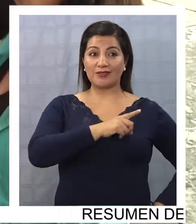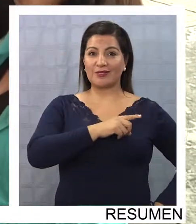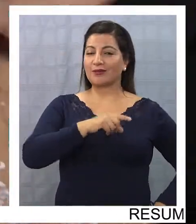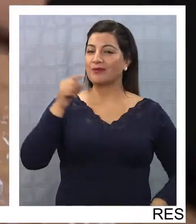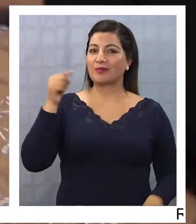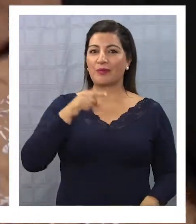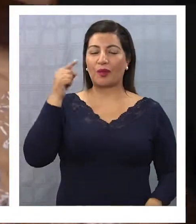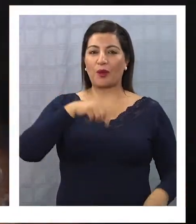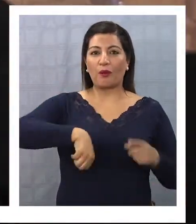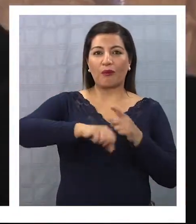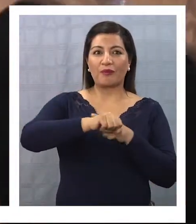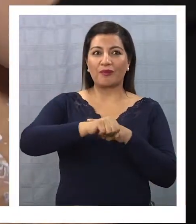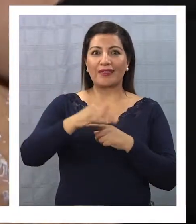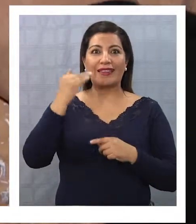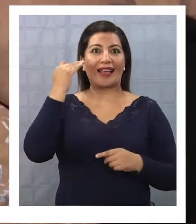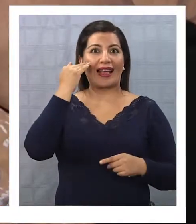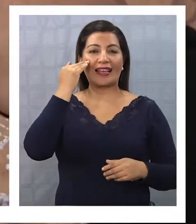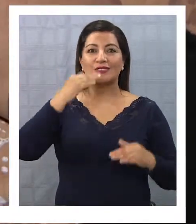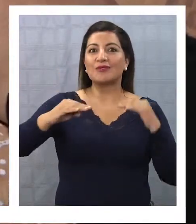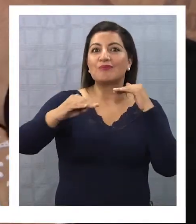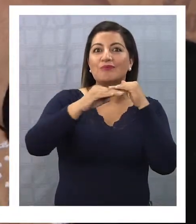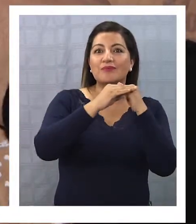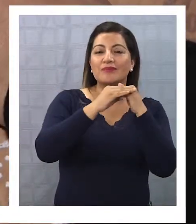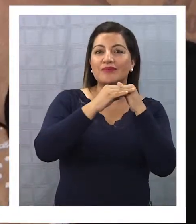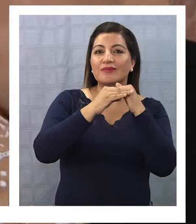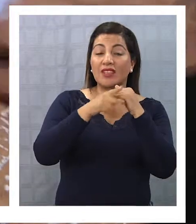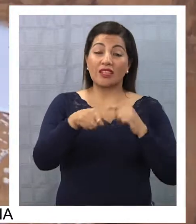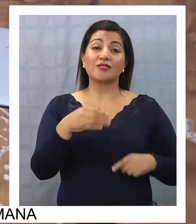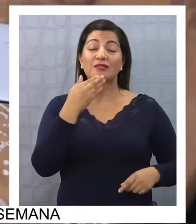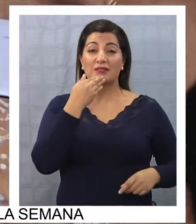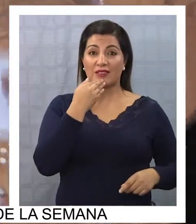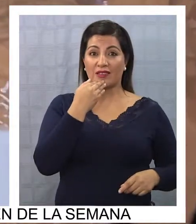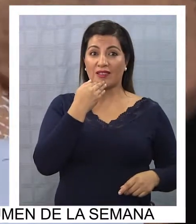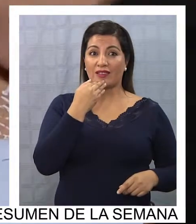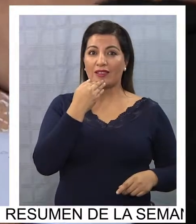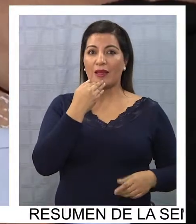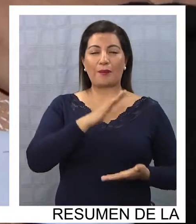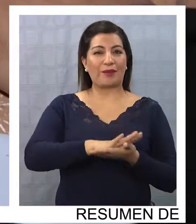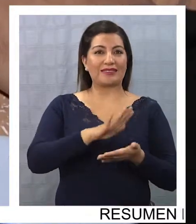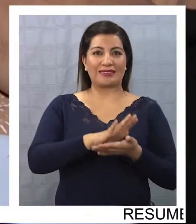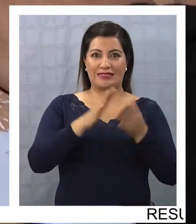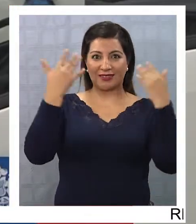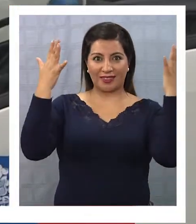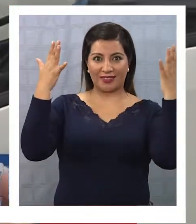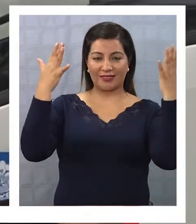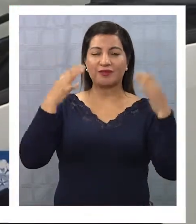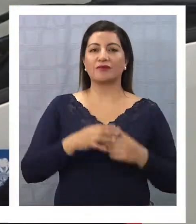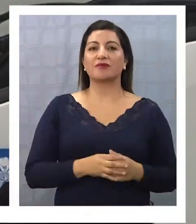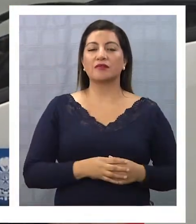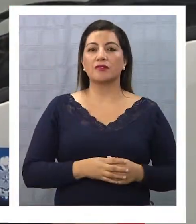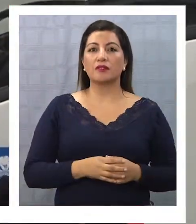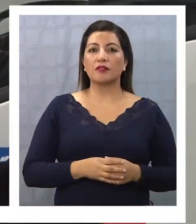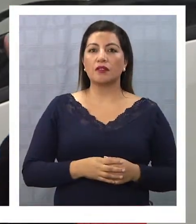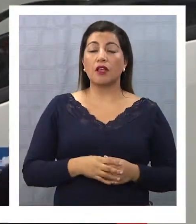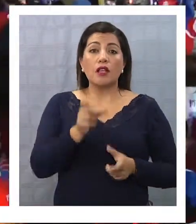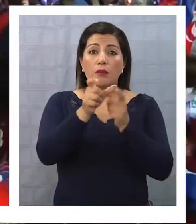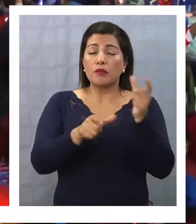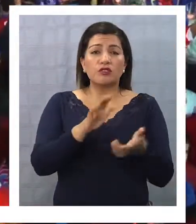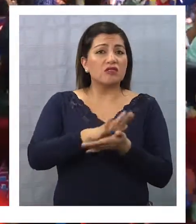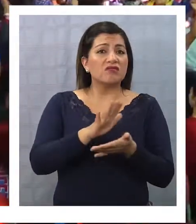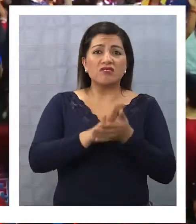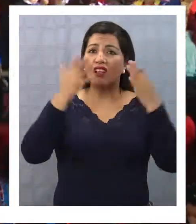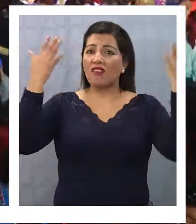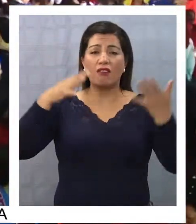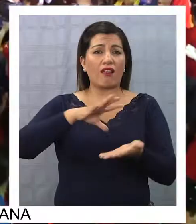casi coincide con el cierre de mesa, podría tener incidencia por las celebraciones. La gente puede celebrar, ir a la